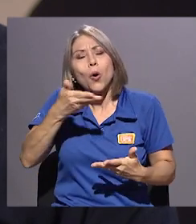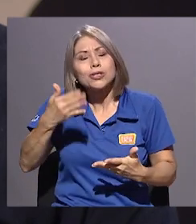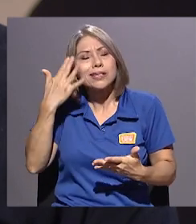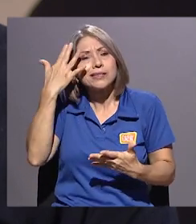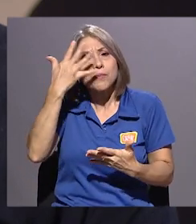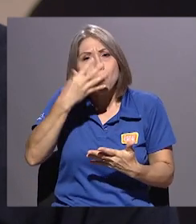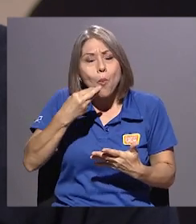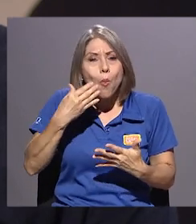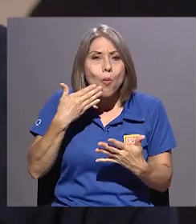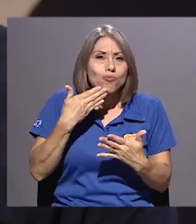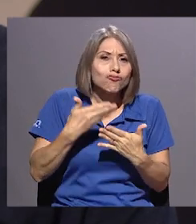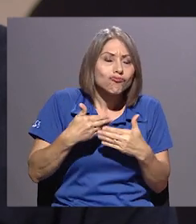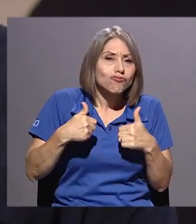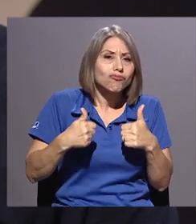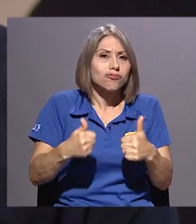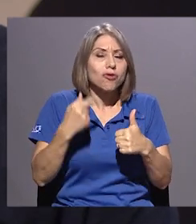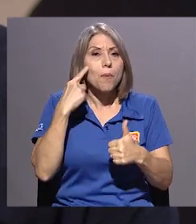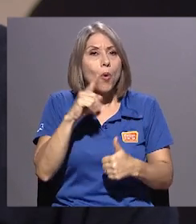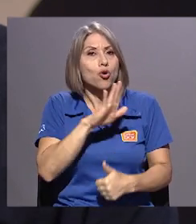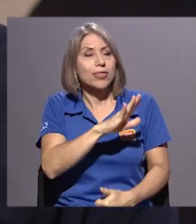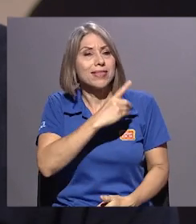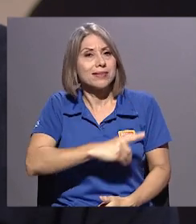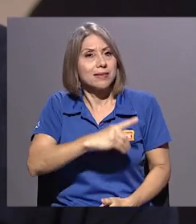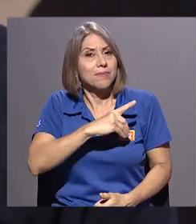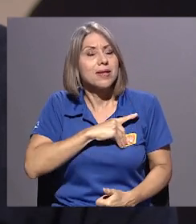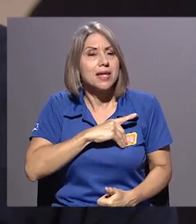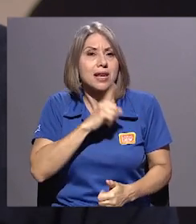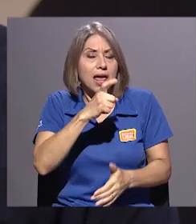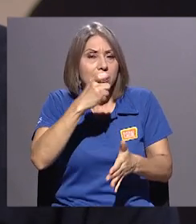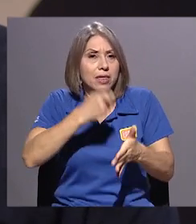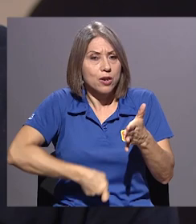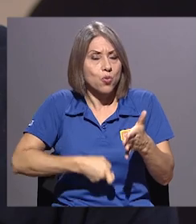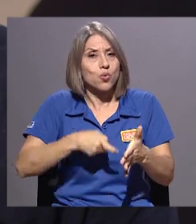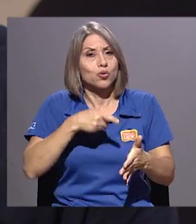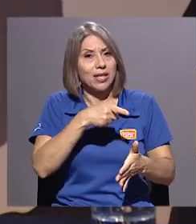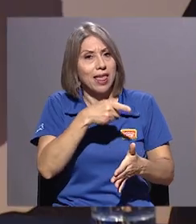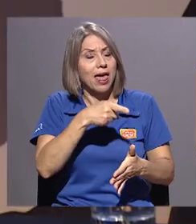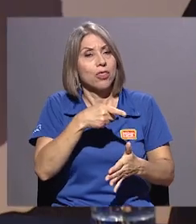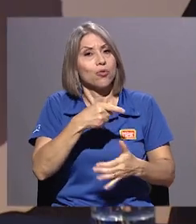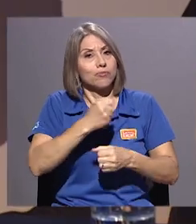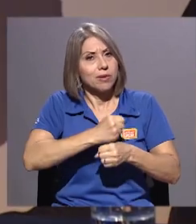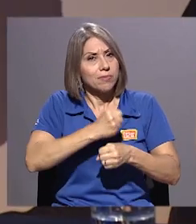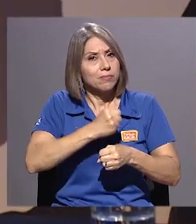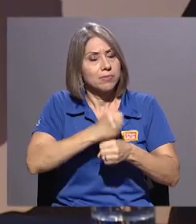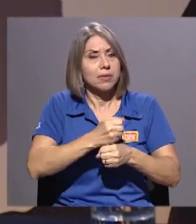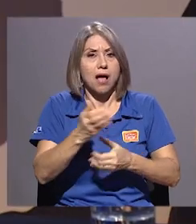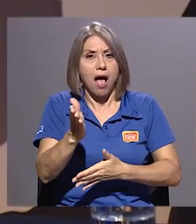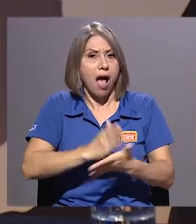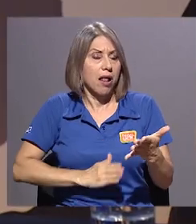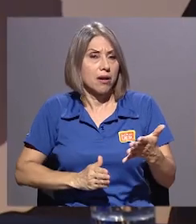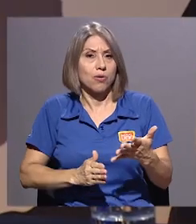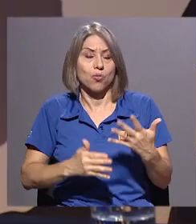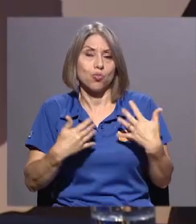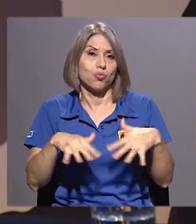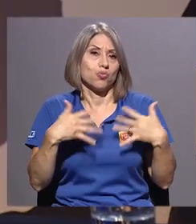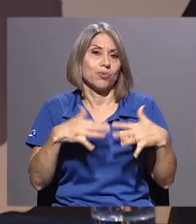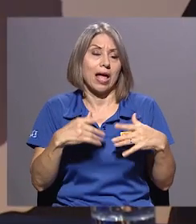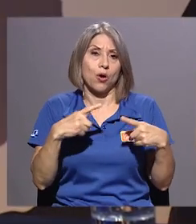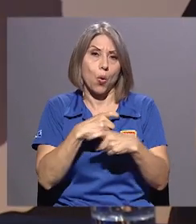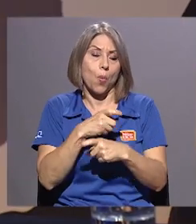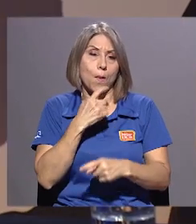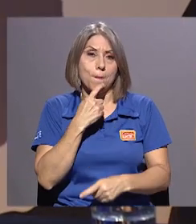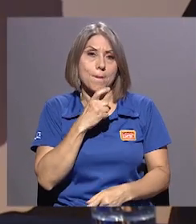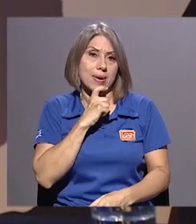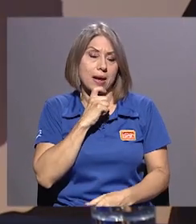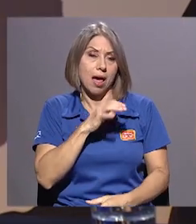por la disciplina, la rigurosidad con que tratás algo tan... una puesta en escena tan complicada como